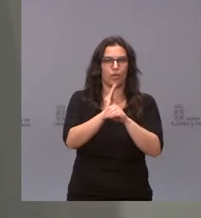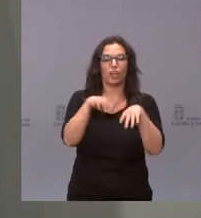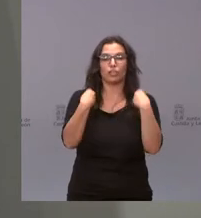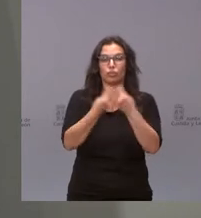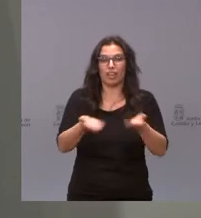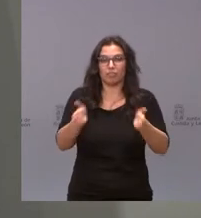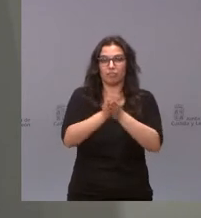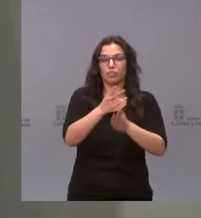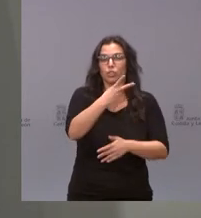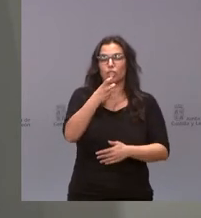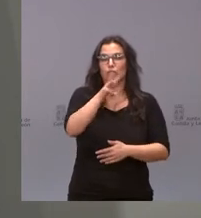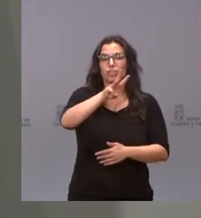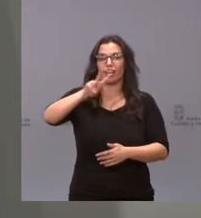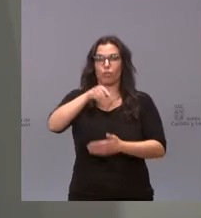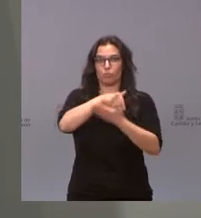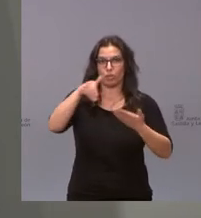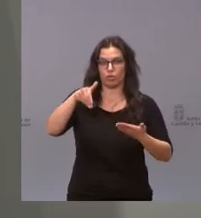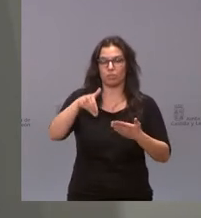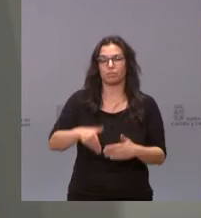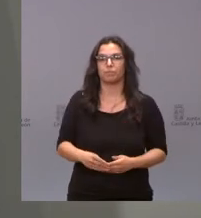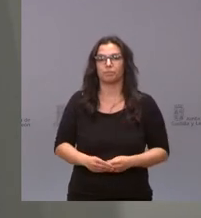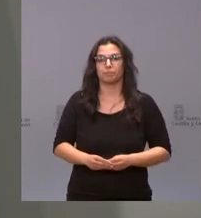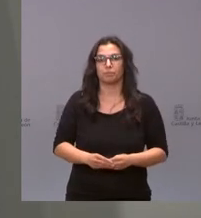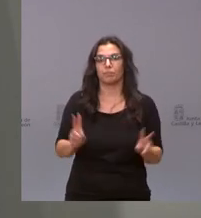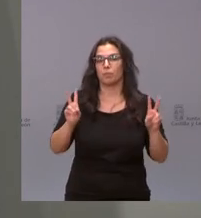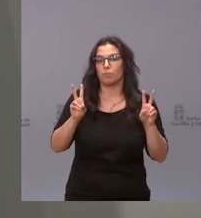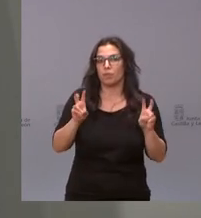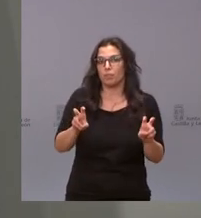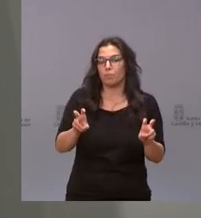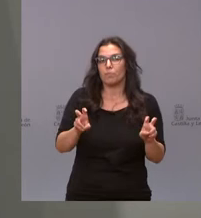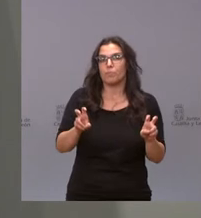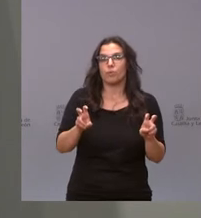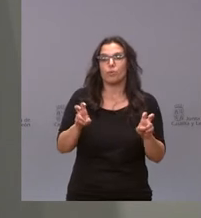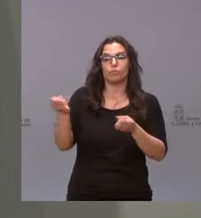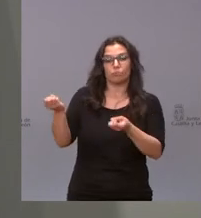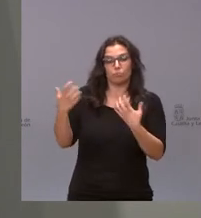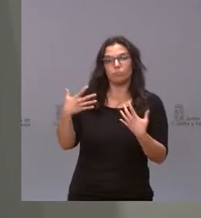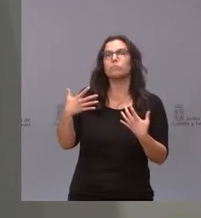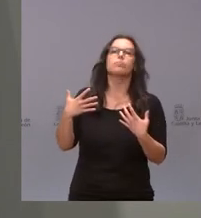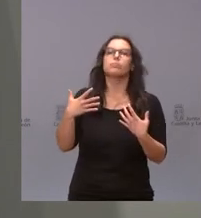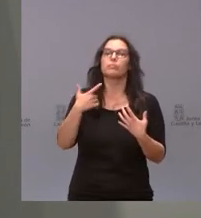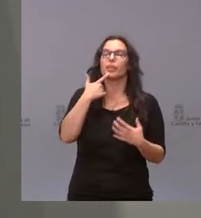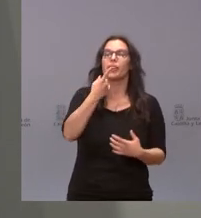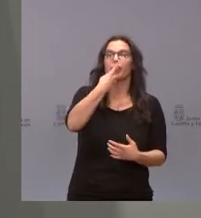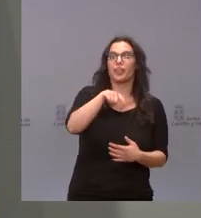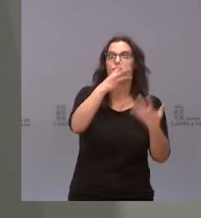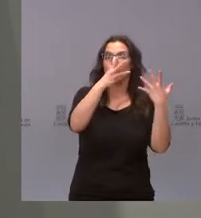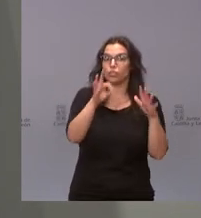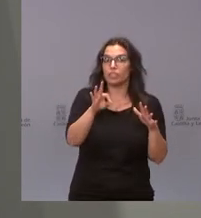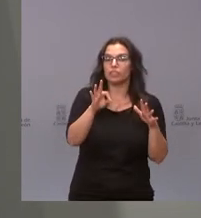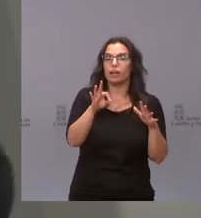232 millones. En principio se nos informó de que iban a ser 180. Se presentó